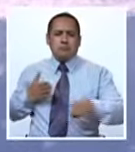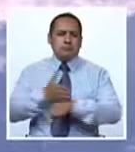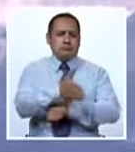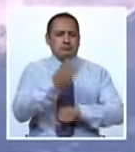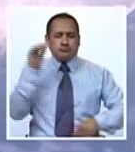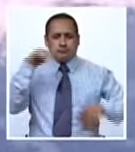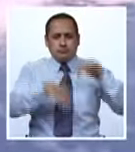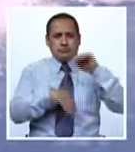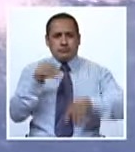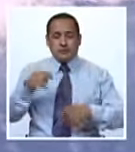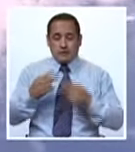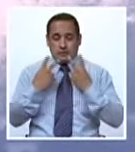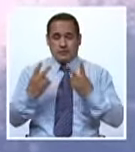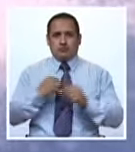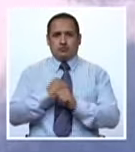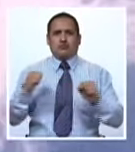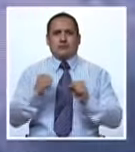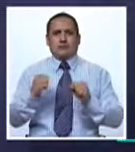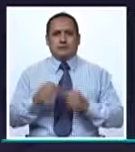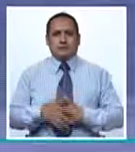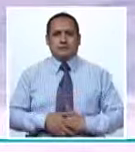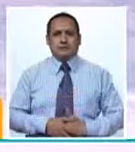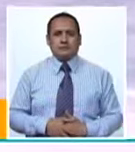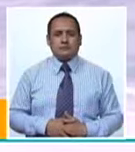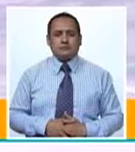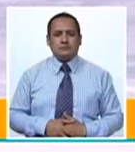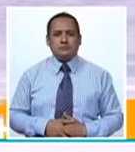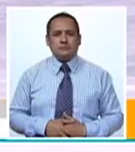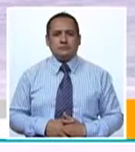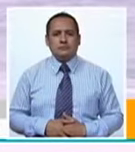naturalidad y eso es algo que a nosotros nos sorprende.